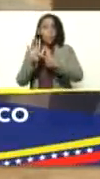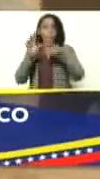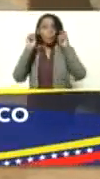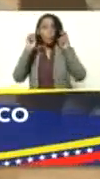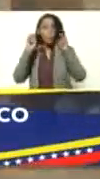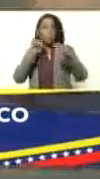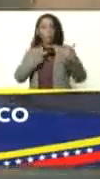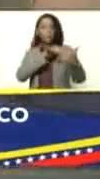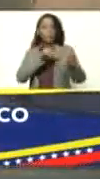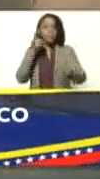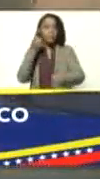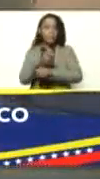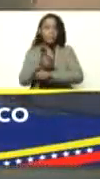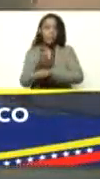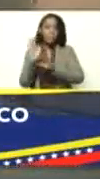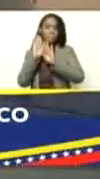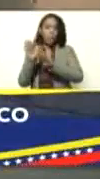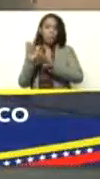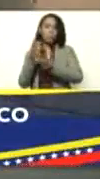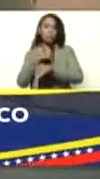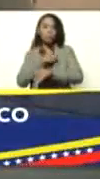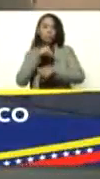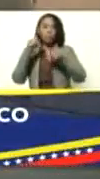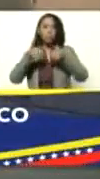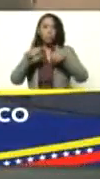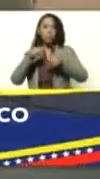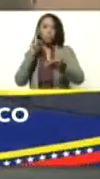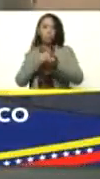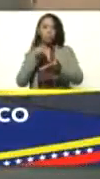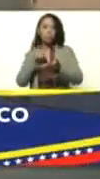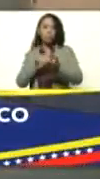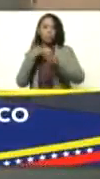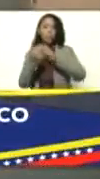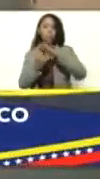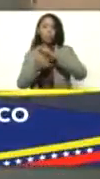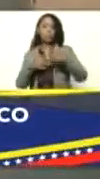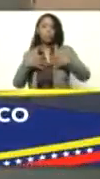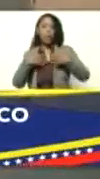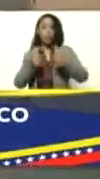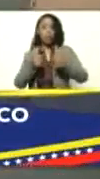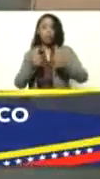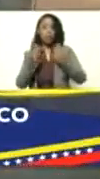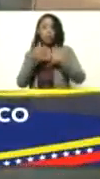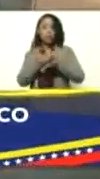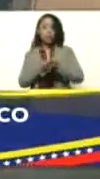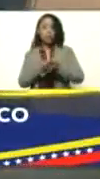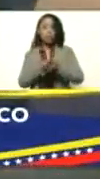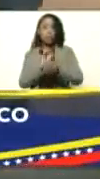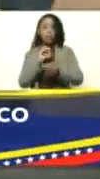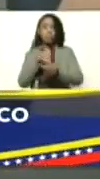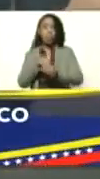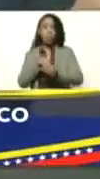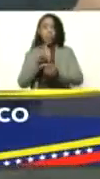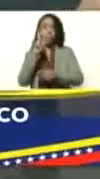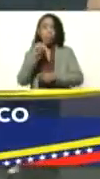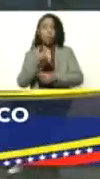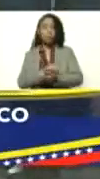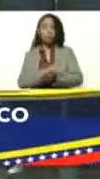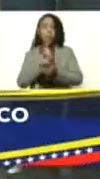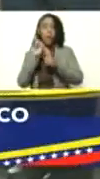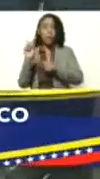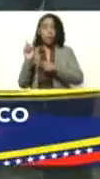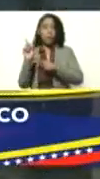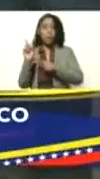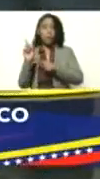guerra que debemos apoyar, nosotros nos encontramos acá, en Instituto Nacional de Salud Agrícola Integral, incorporando también a este predio